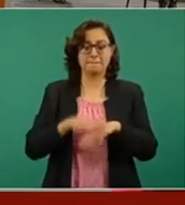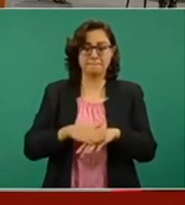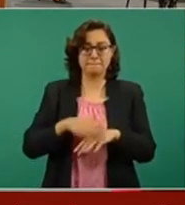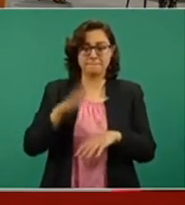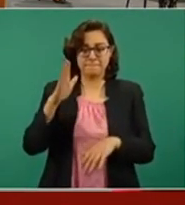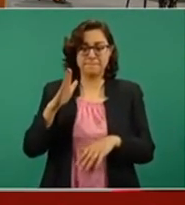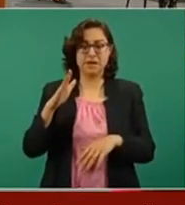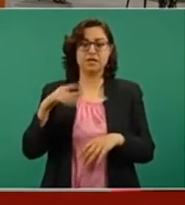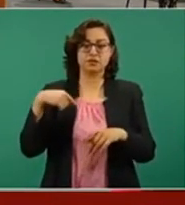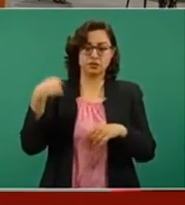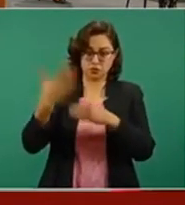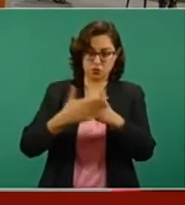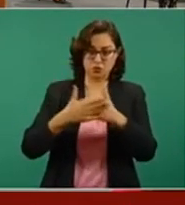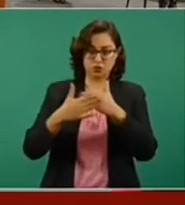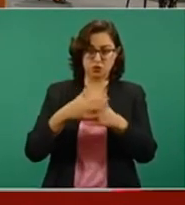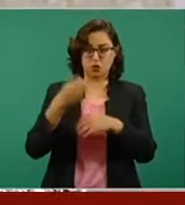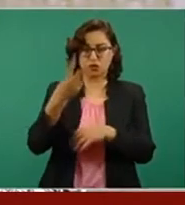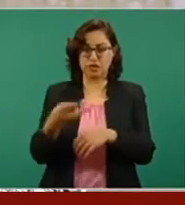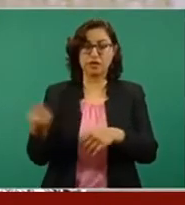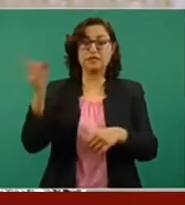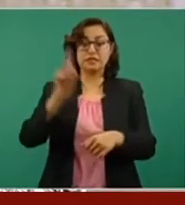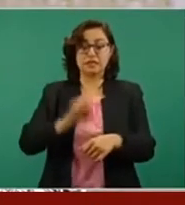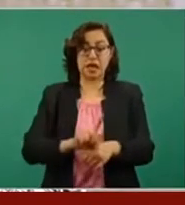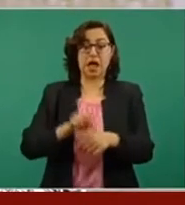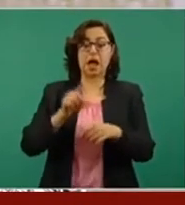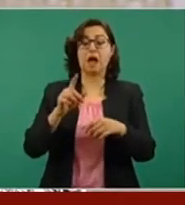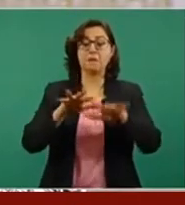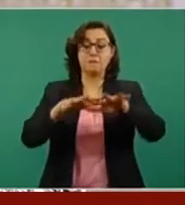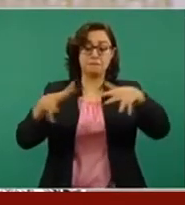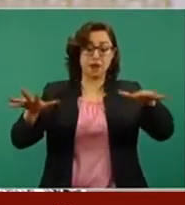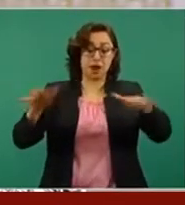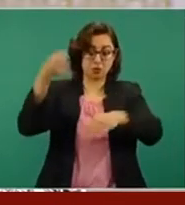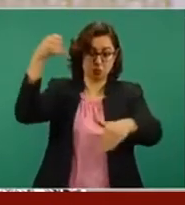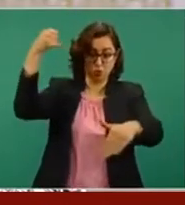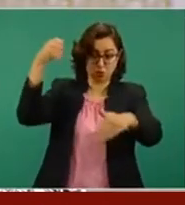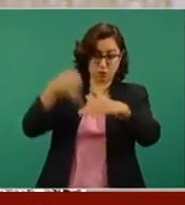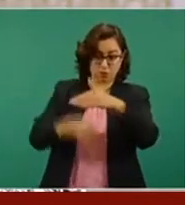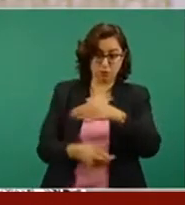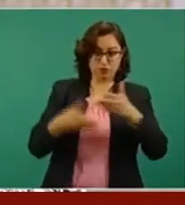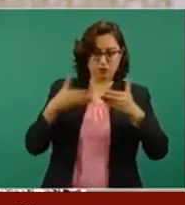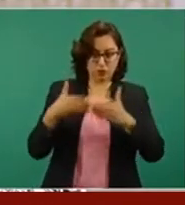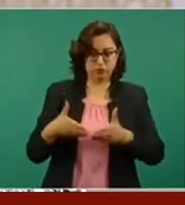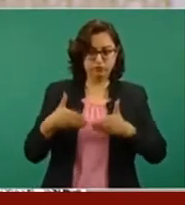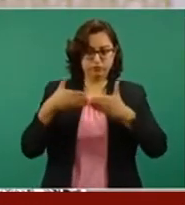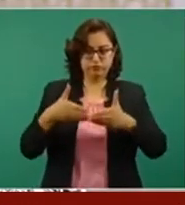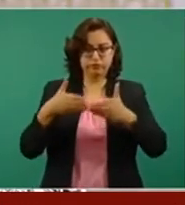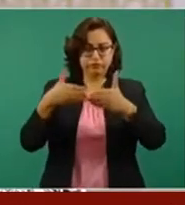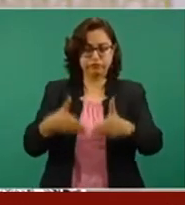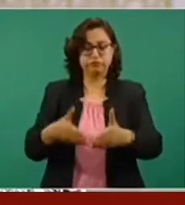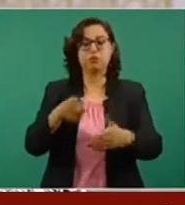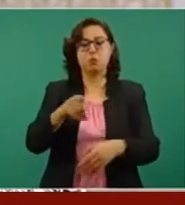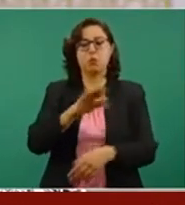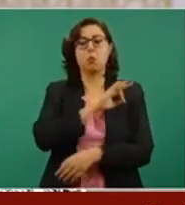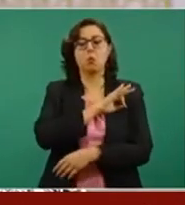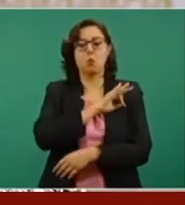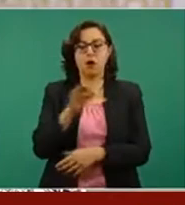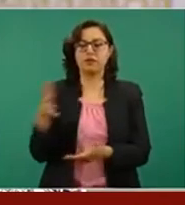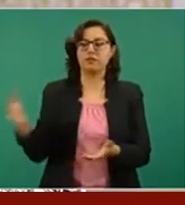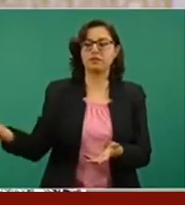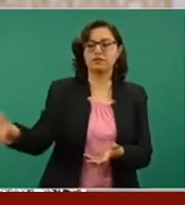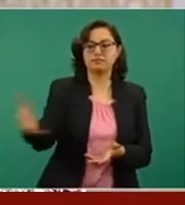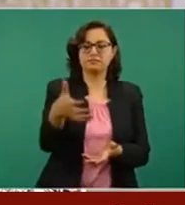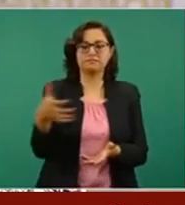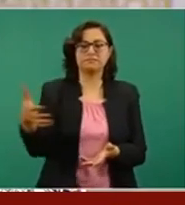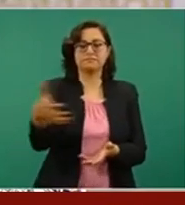tres días más se instalará en aguas profundas. El buque es de 500 toneladas de desplazamiento y